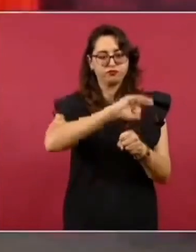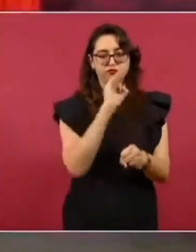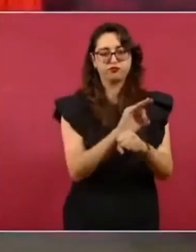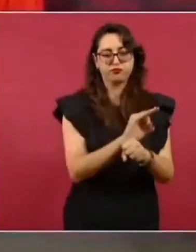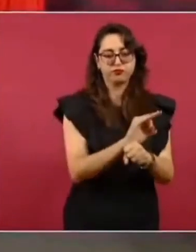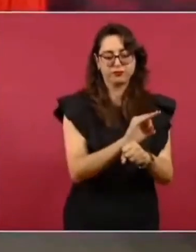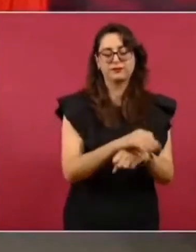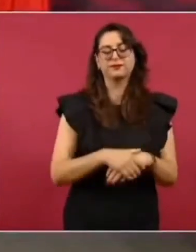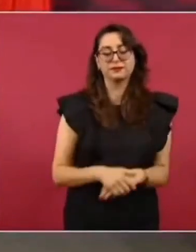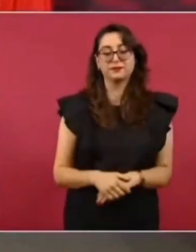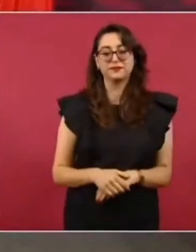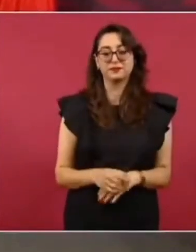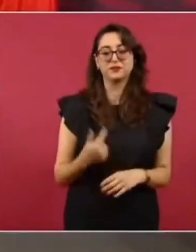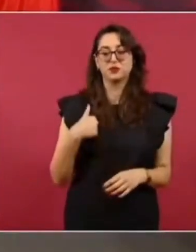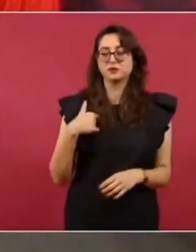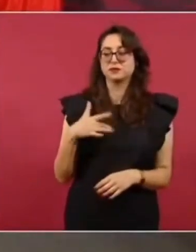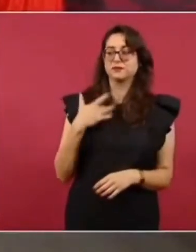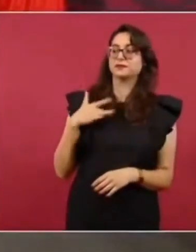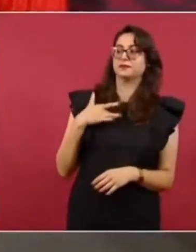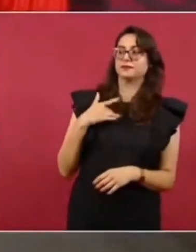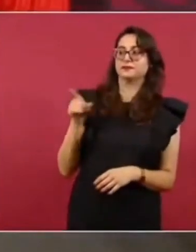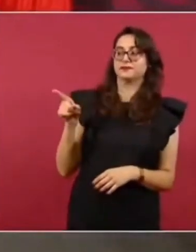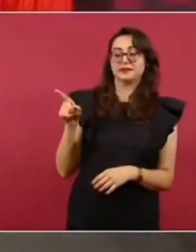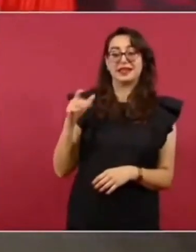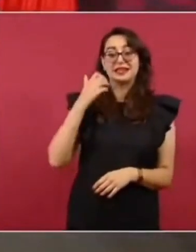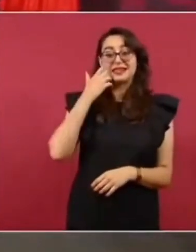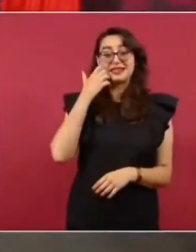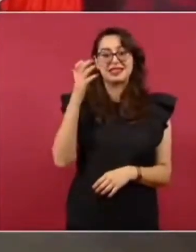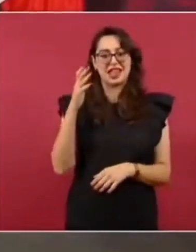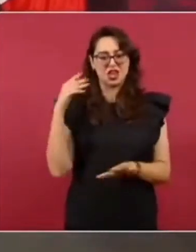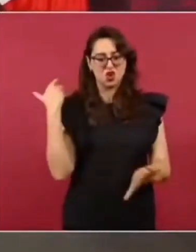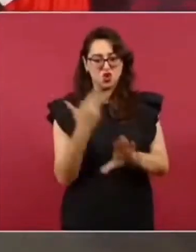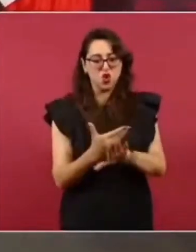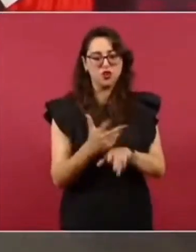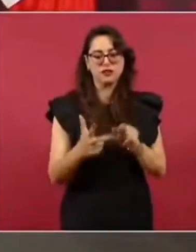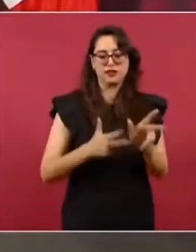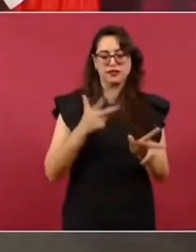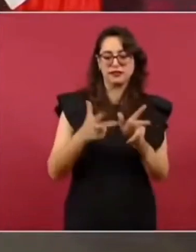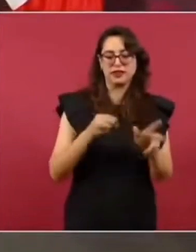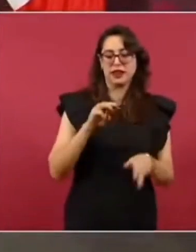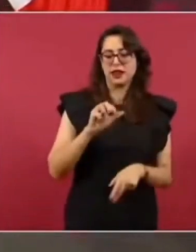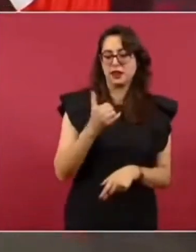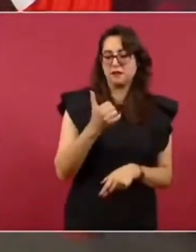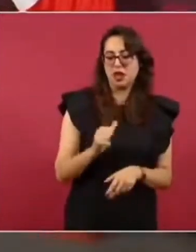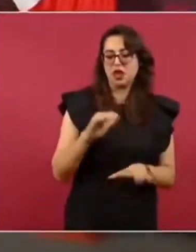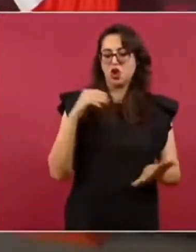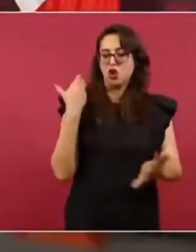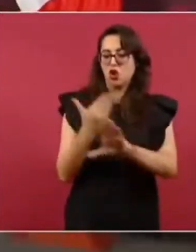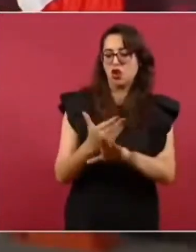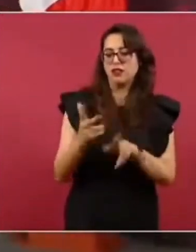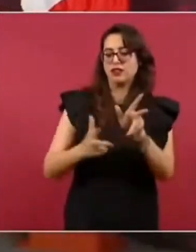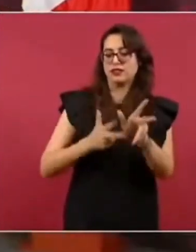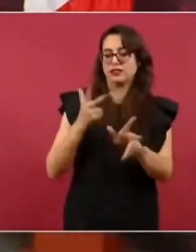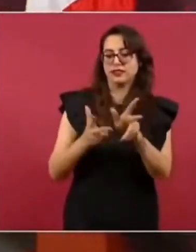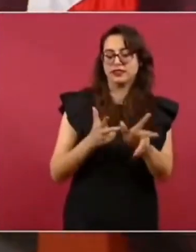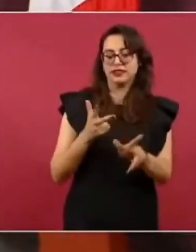realizando en el sureste, el Tren Maya, el Lismo